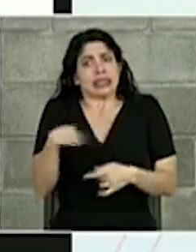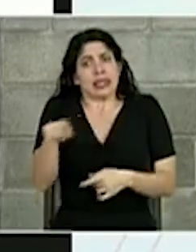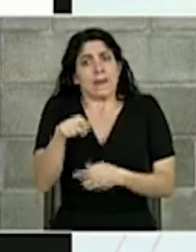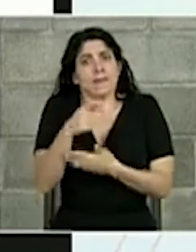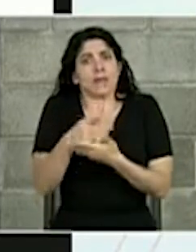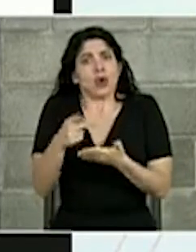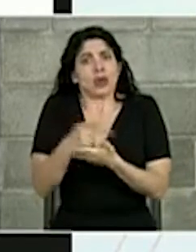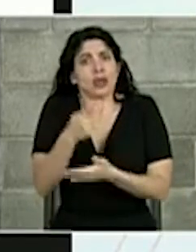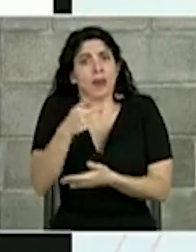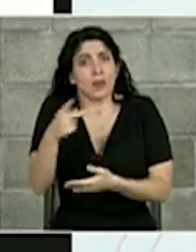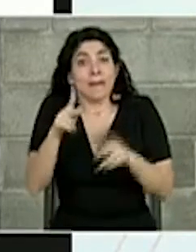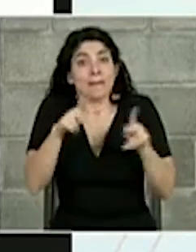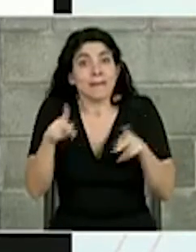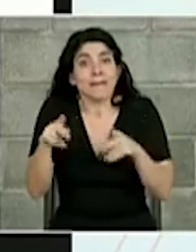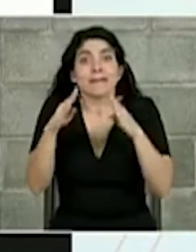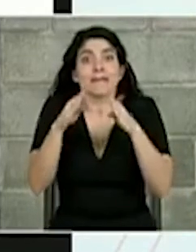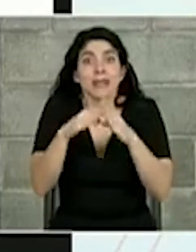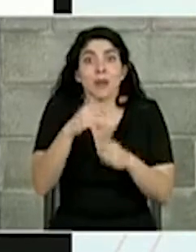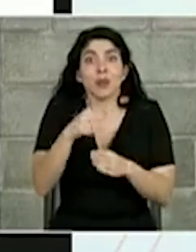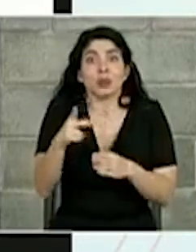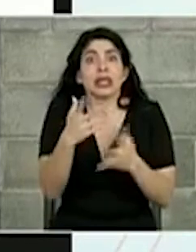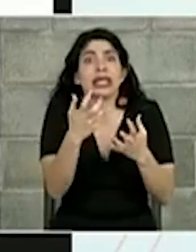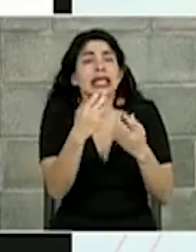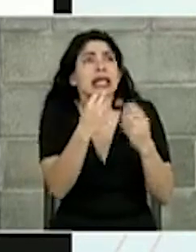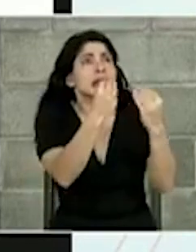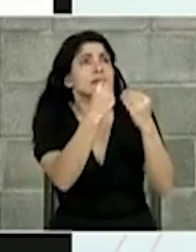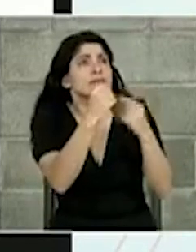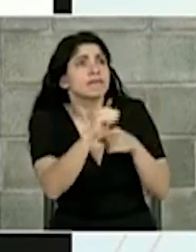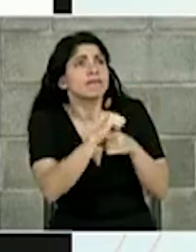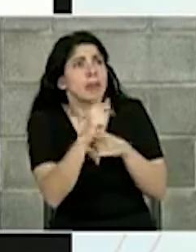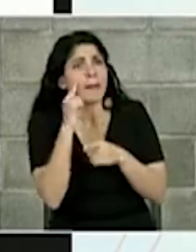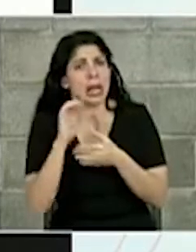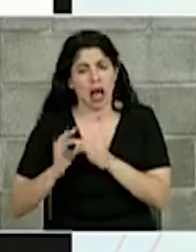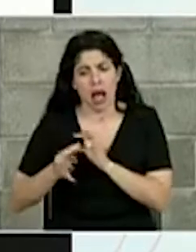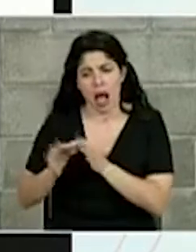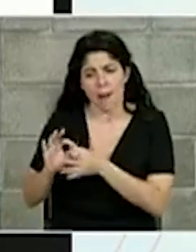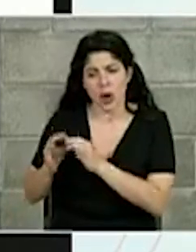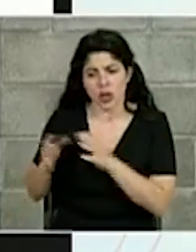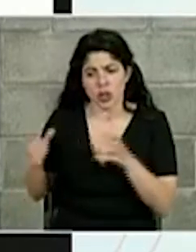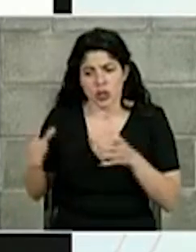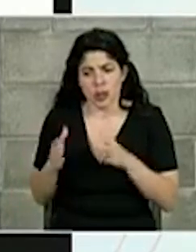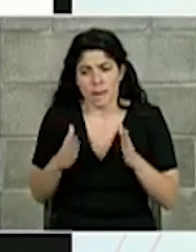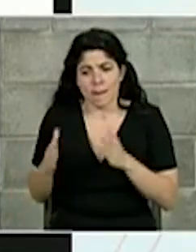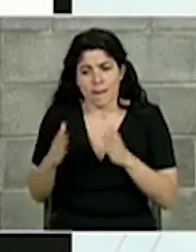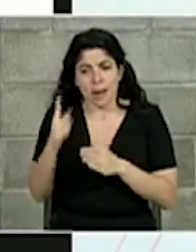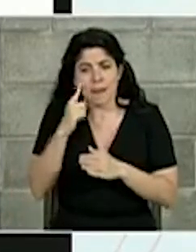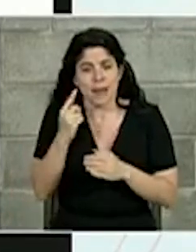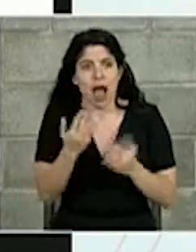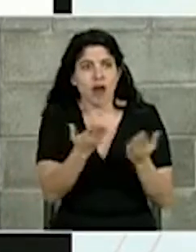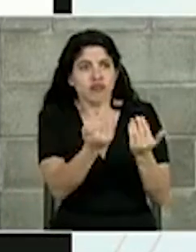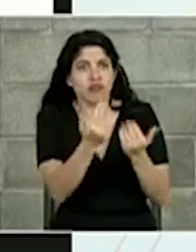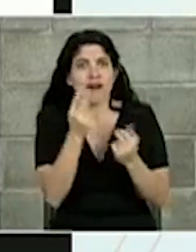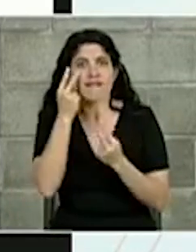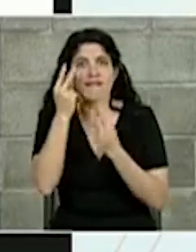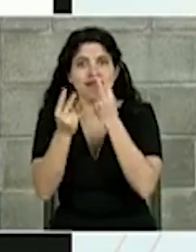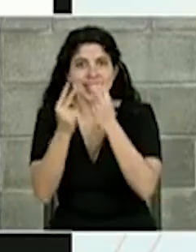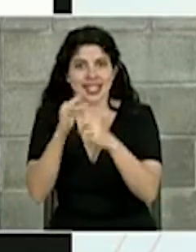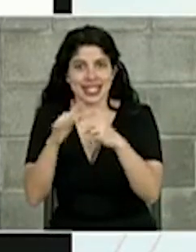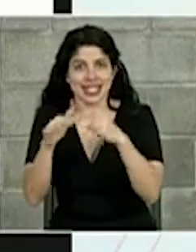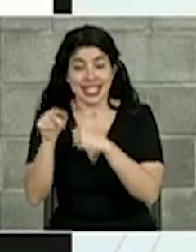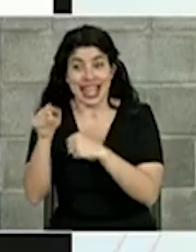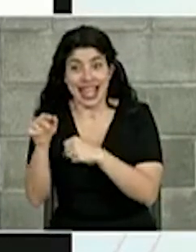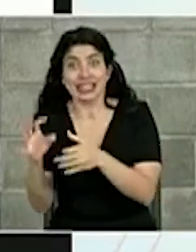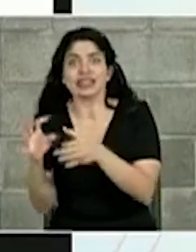Punta Arenas, de personas de Punta Arenas que quieren capacitarse y encadenarse con los procesos de visitación de la isla, que a su vez van a